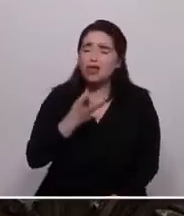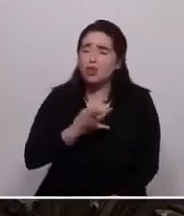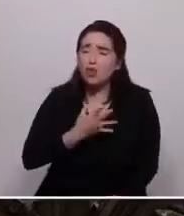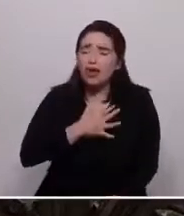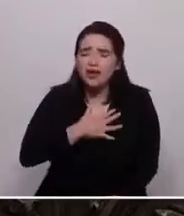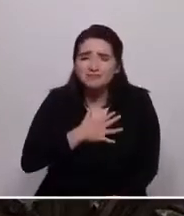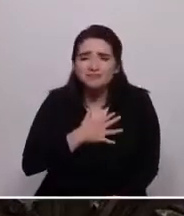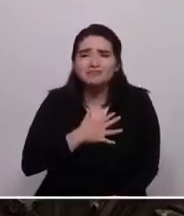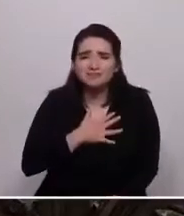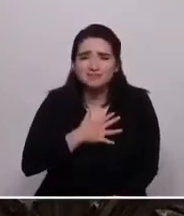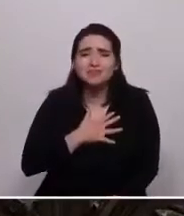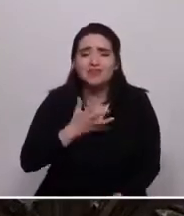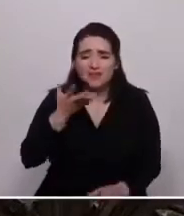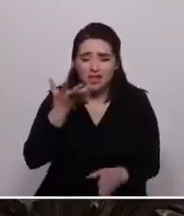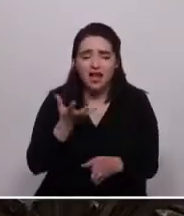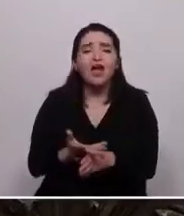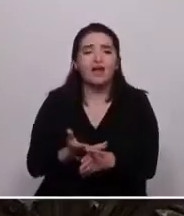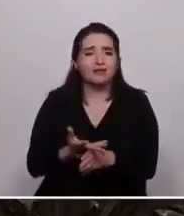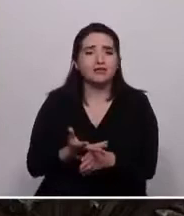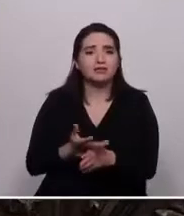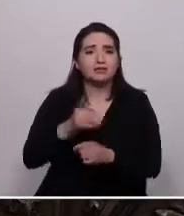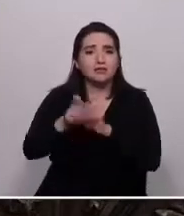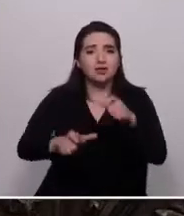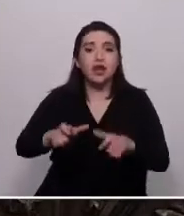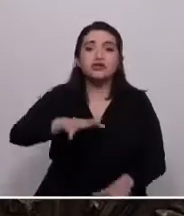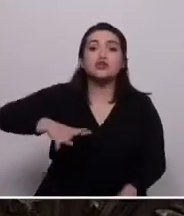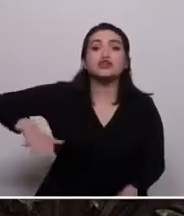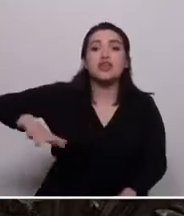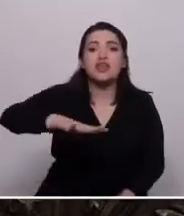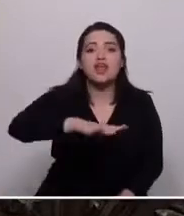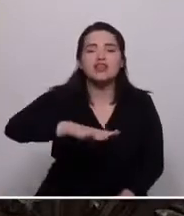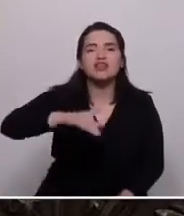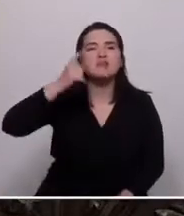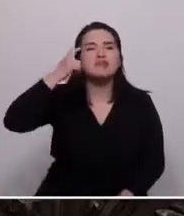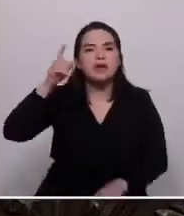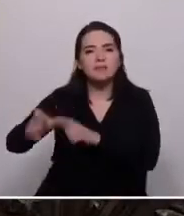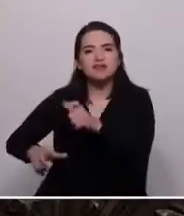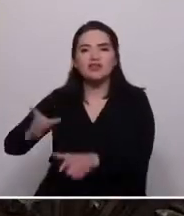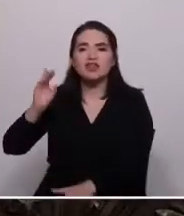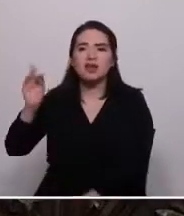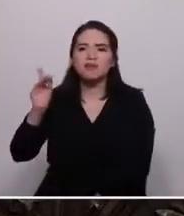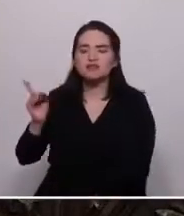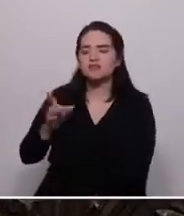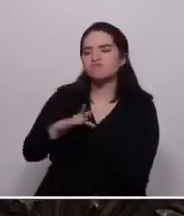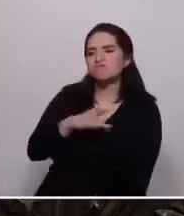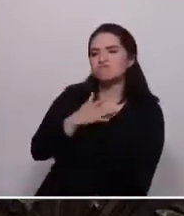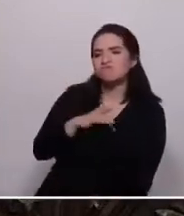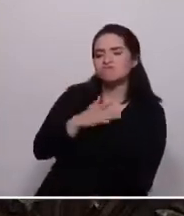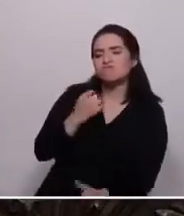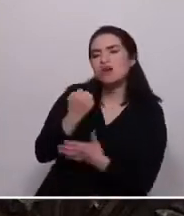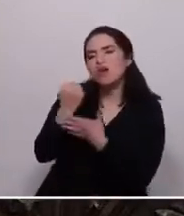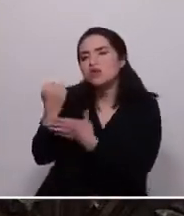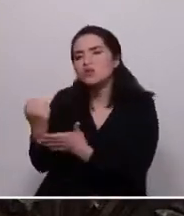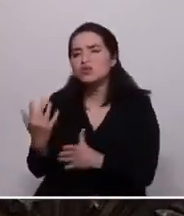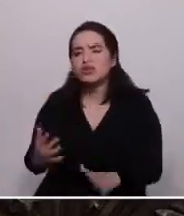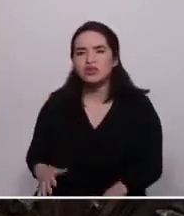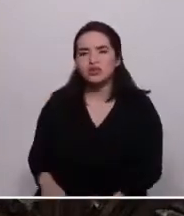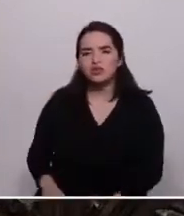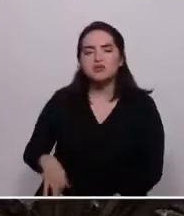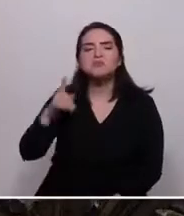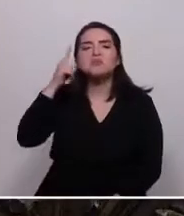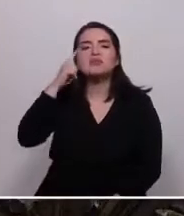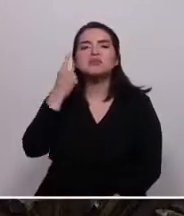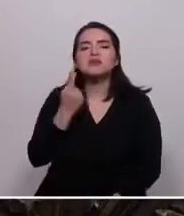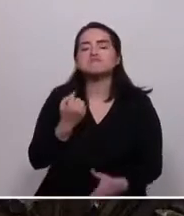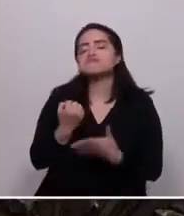es que hay una gran parte de nuestra sociedad que sigue viéndonos como sujetos de caridad, creyendo que nos hacen un favor